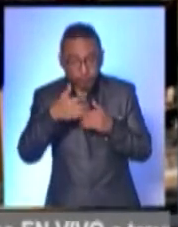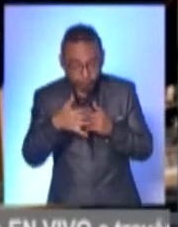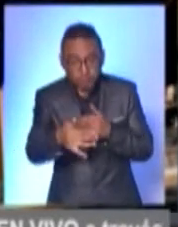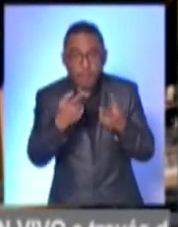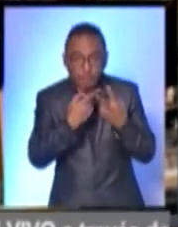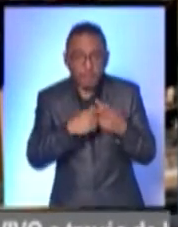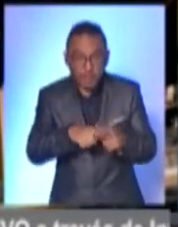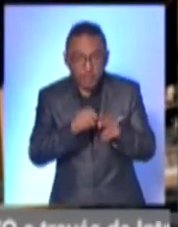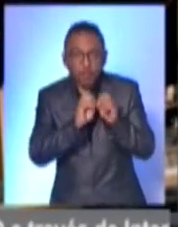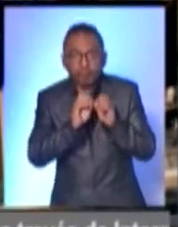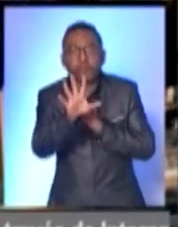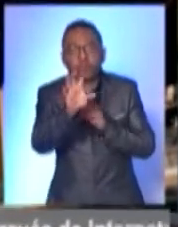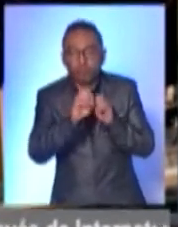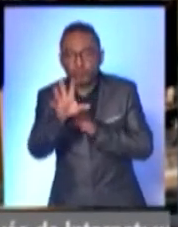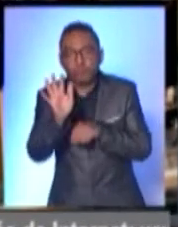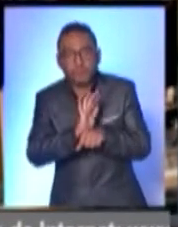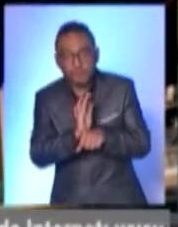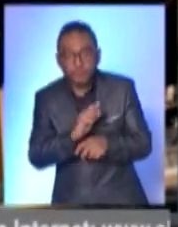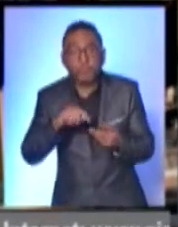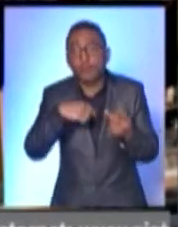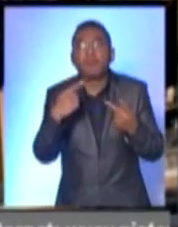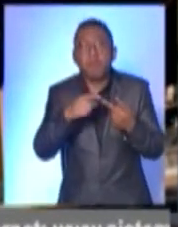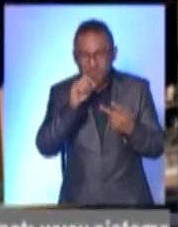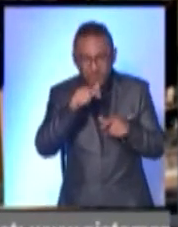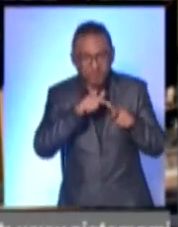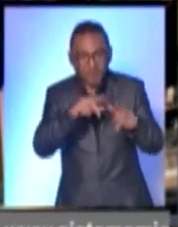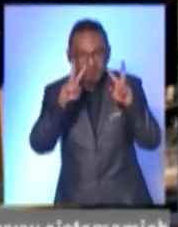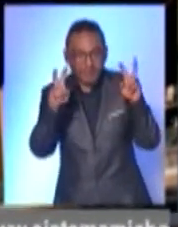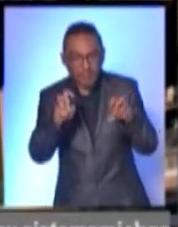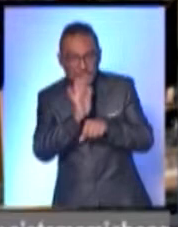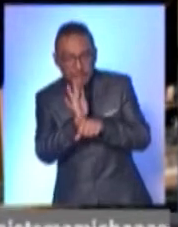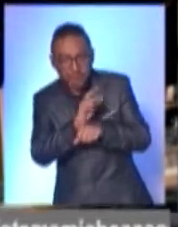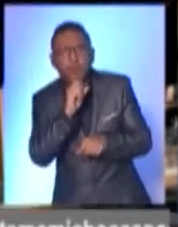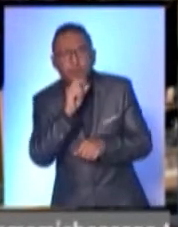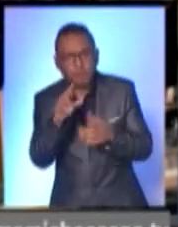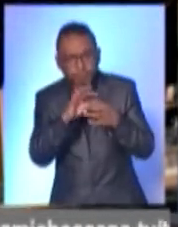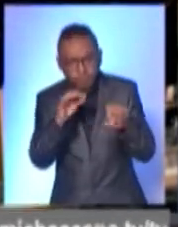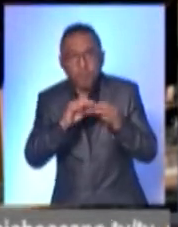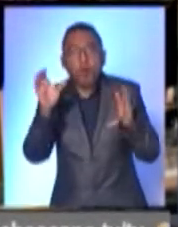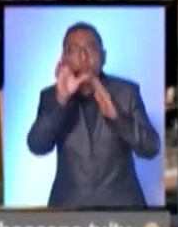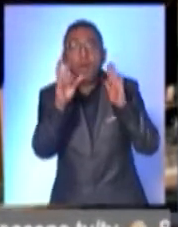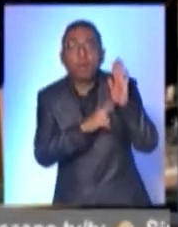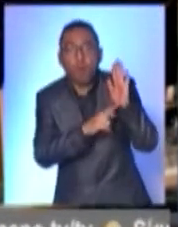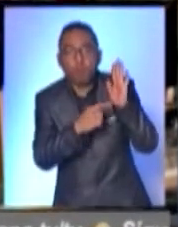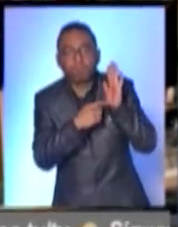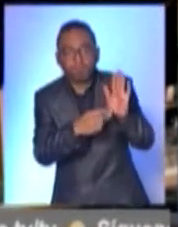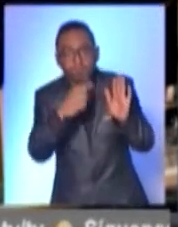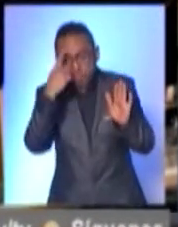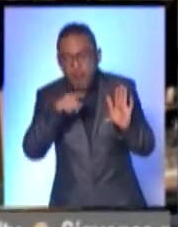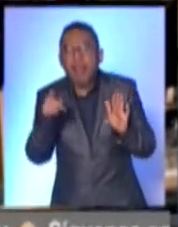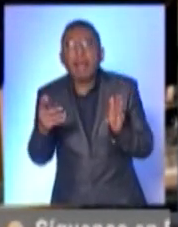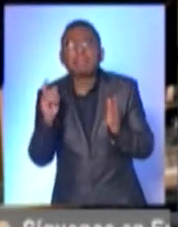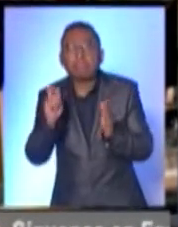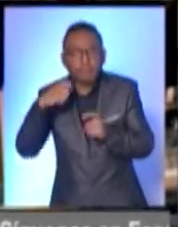proyecciones. Y para continuar en el tema del séptimo arte, también tenemos los detalles de una convocatoria para realizadores de